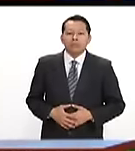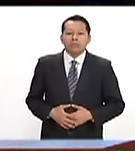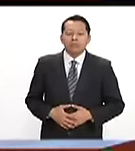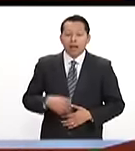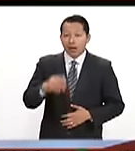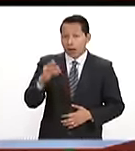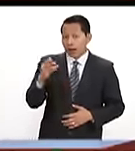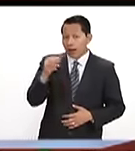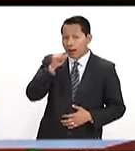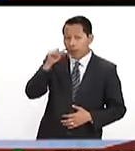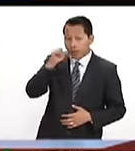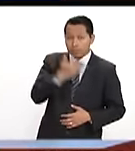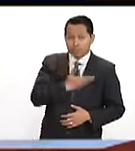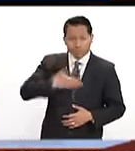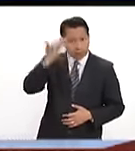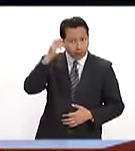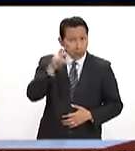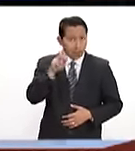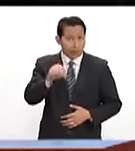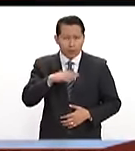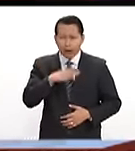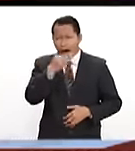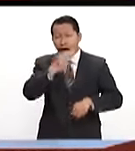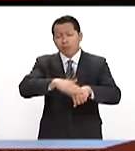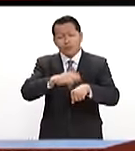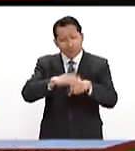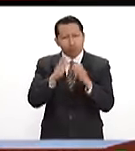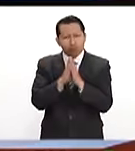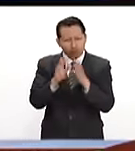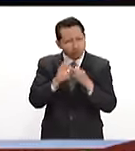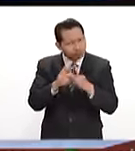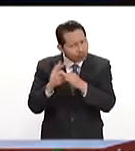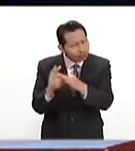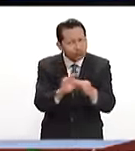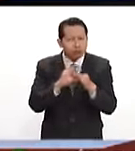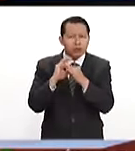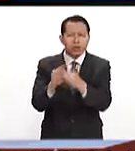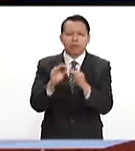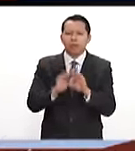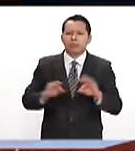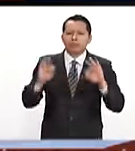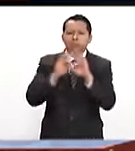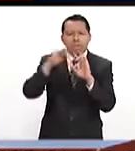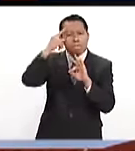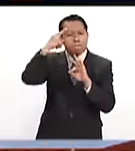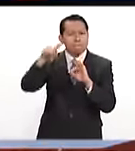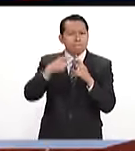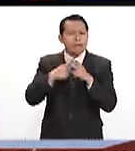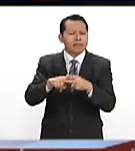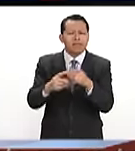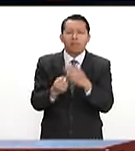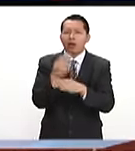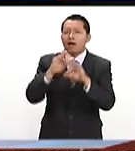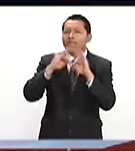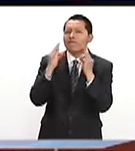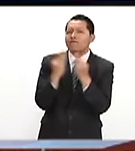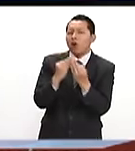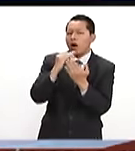Ayer el presidente Enrique Peña Nieto hizo un llamado a la unidad nacional justamente para iniciar esta nueva estrategia